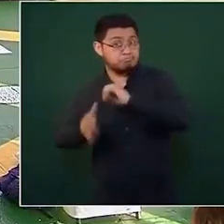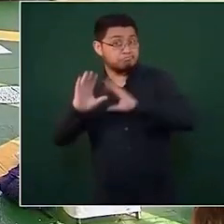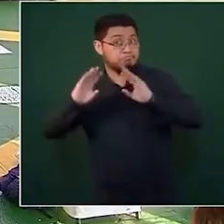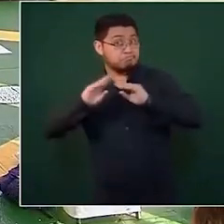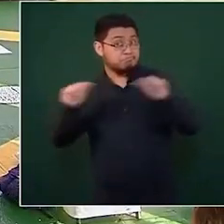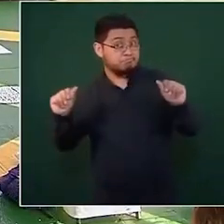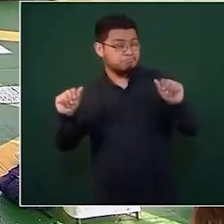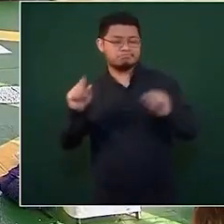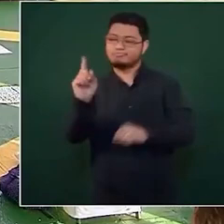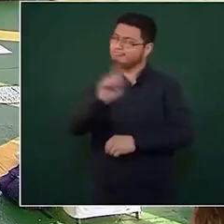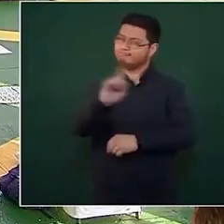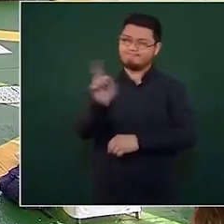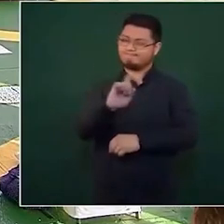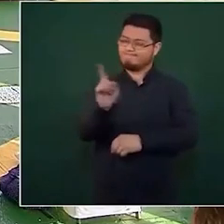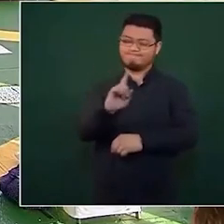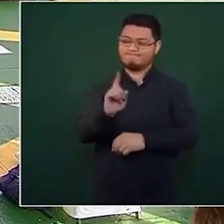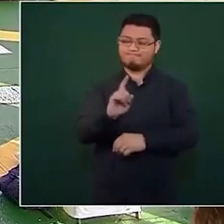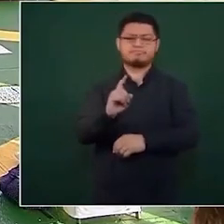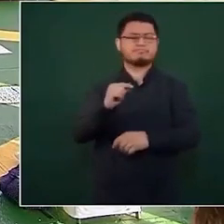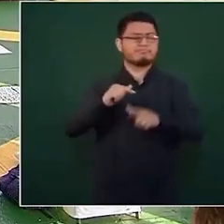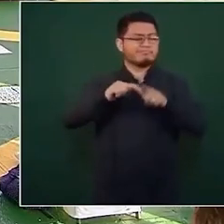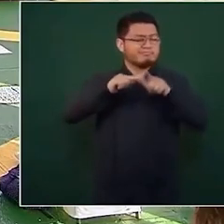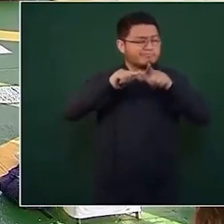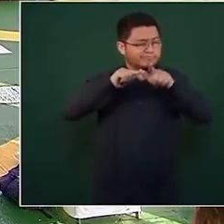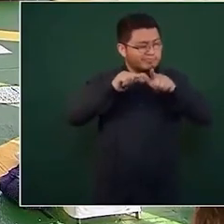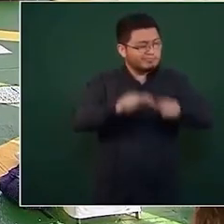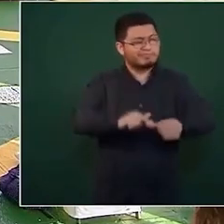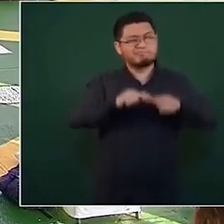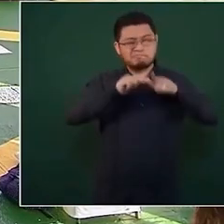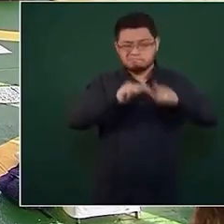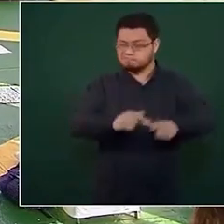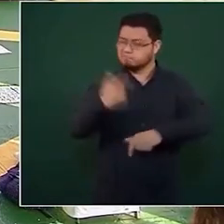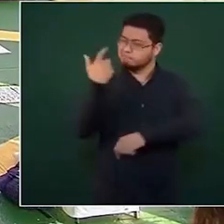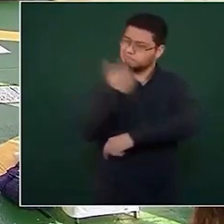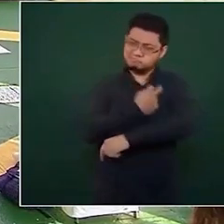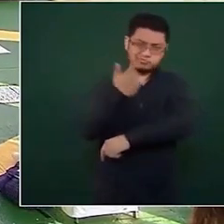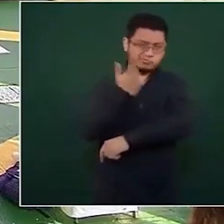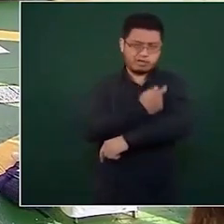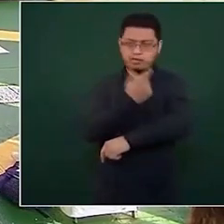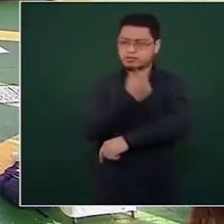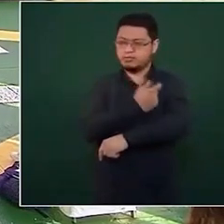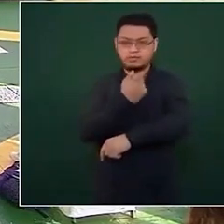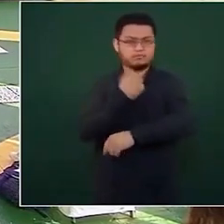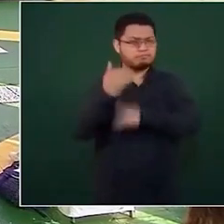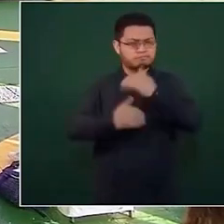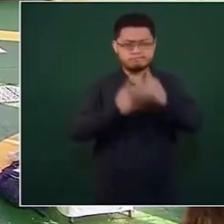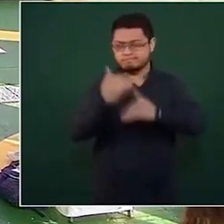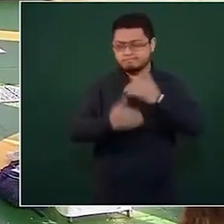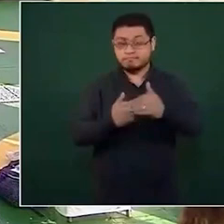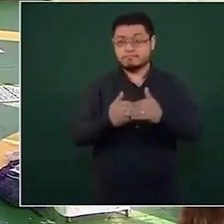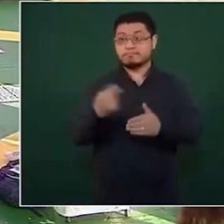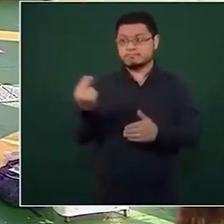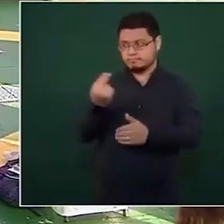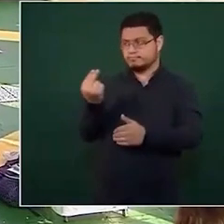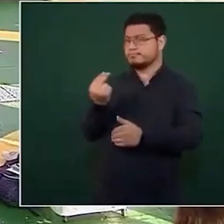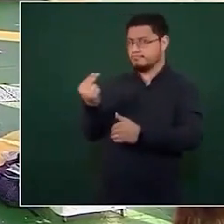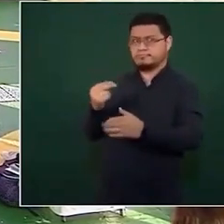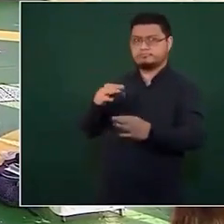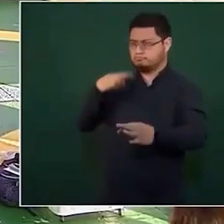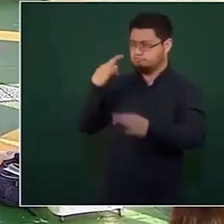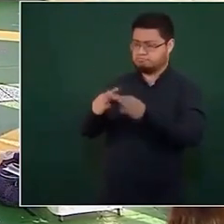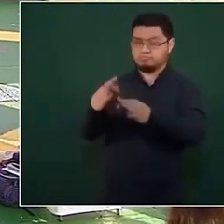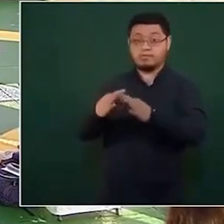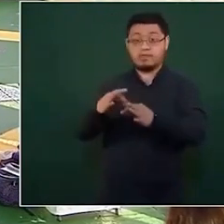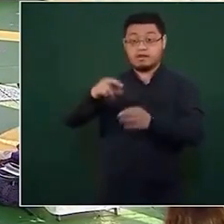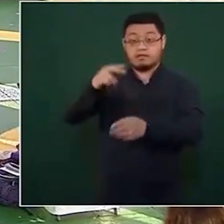completemos a todo el uso de vacunas que es necesario tener tenemos que completar la segunda